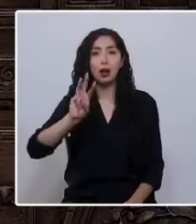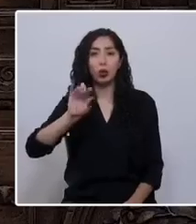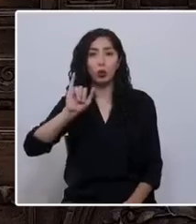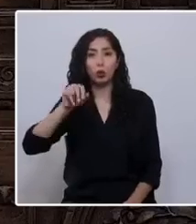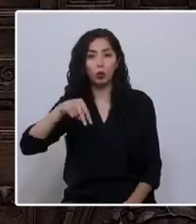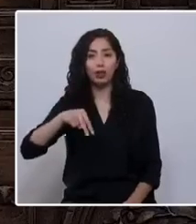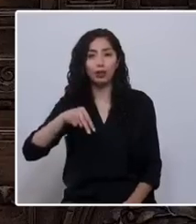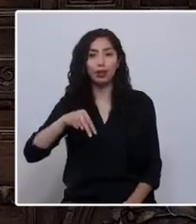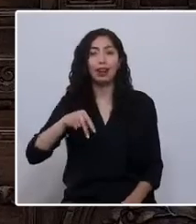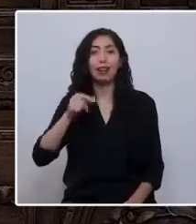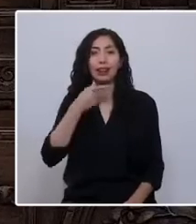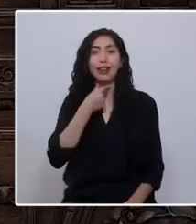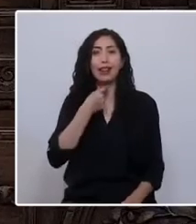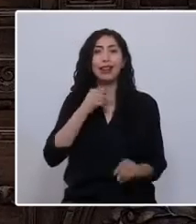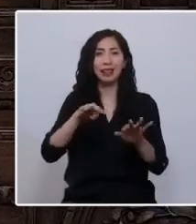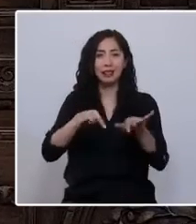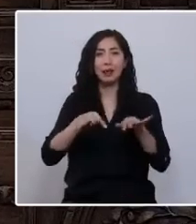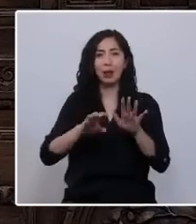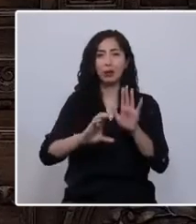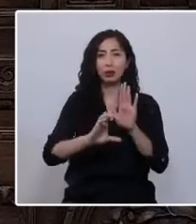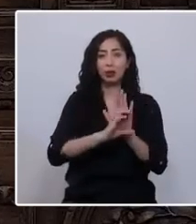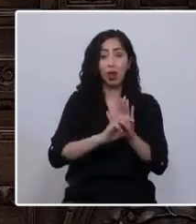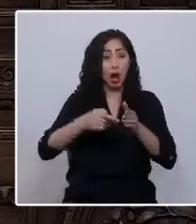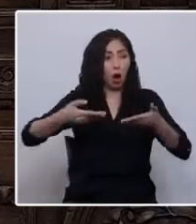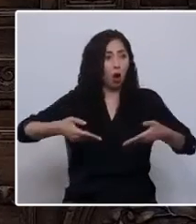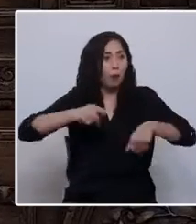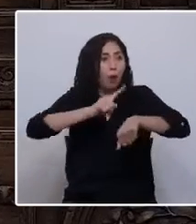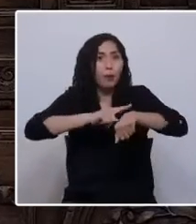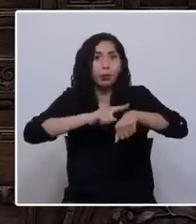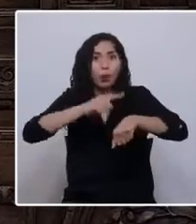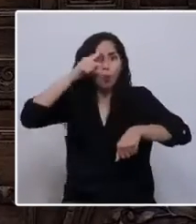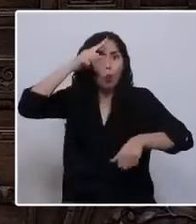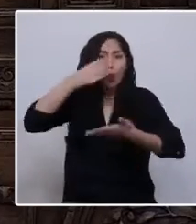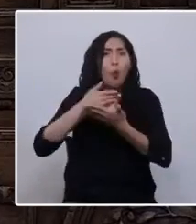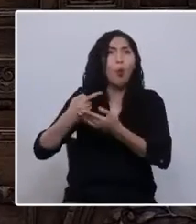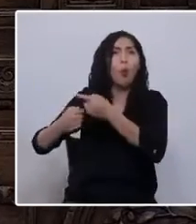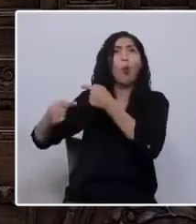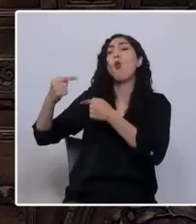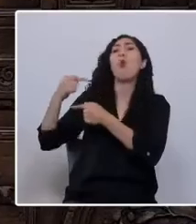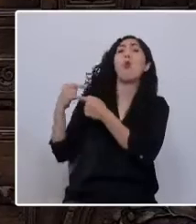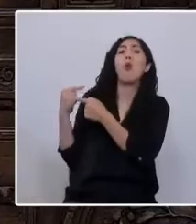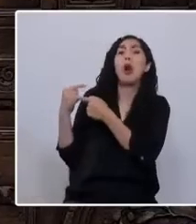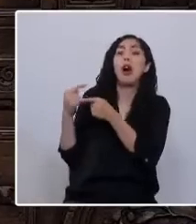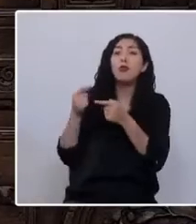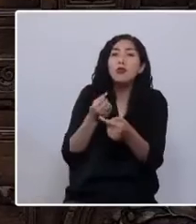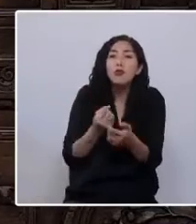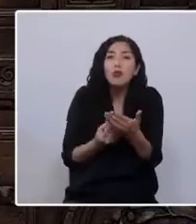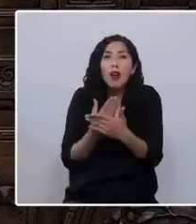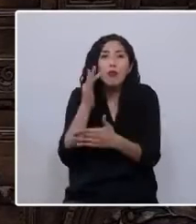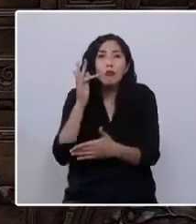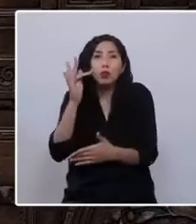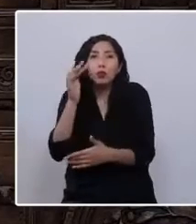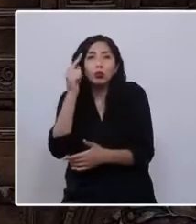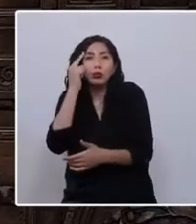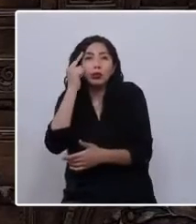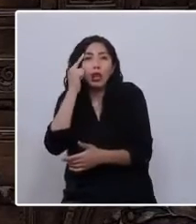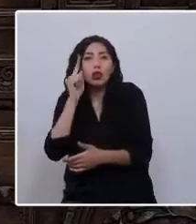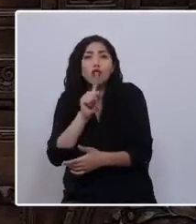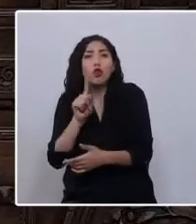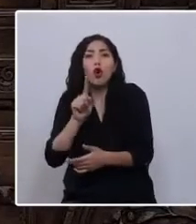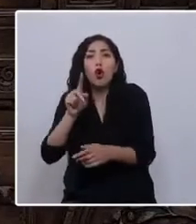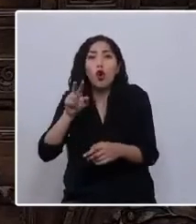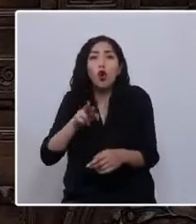Estamos en un momento decisivo de nuestra historia, a mitad de camino de un nuevo horizonte, no un camino de refundación,